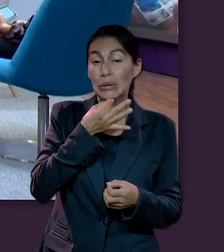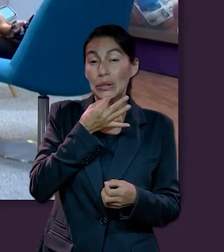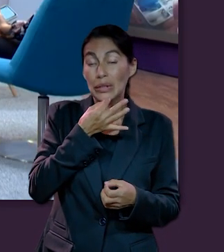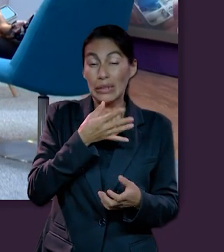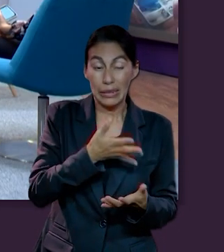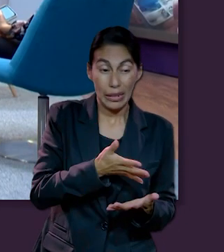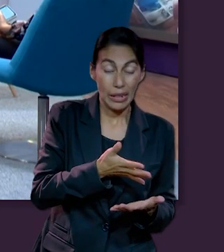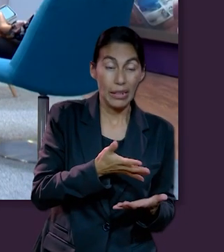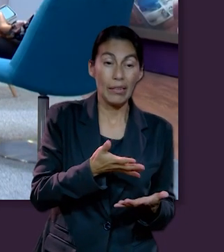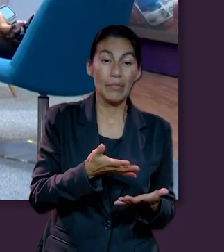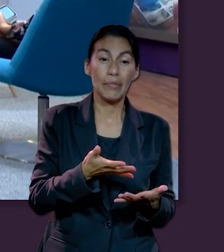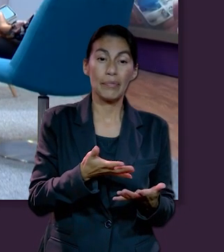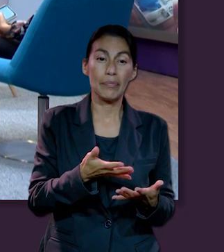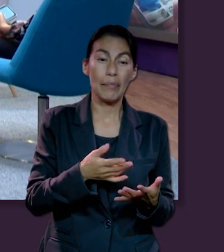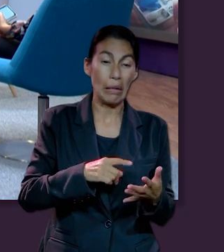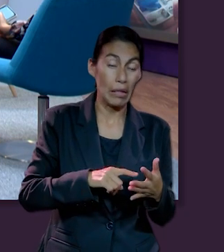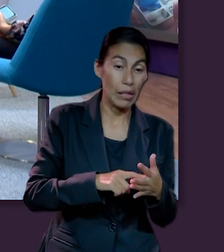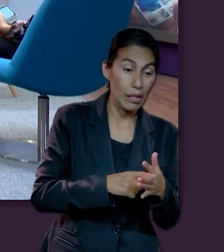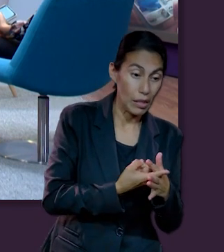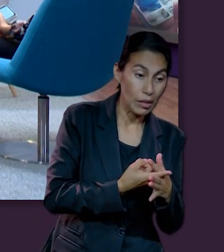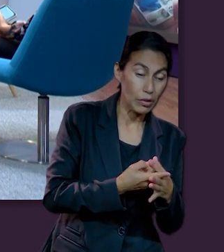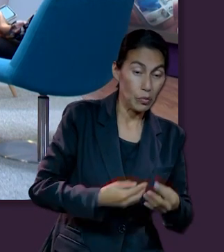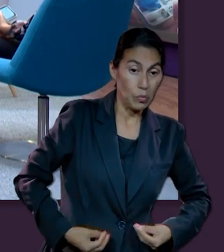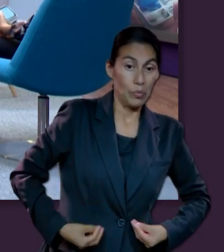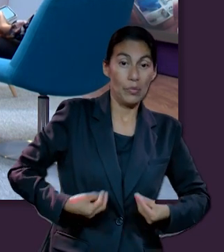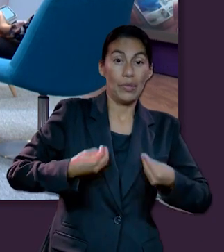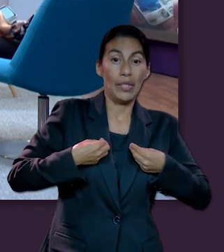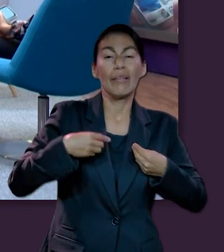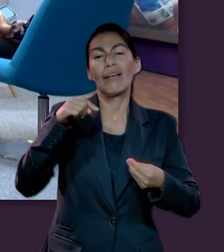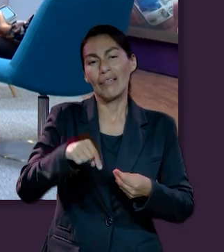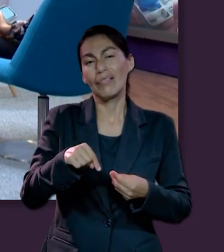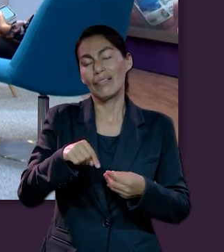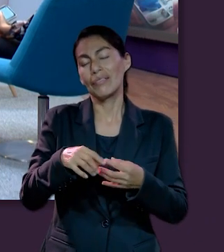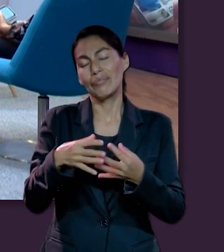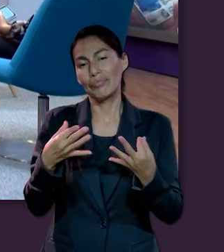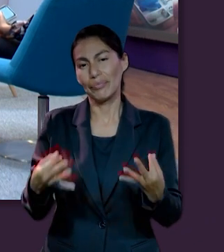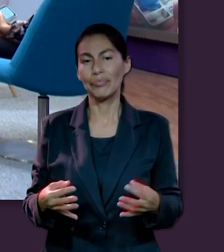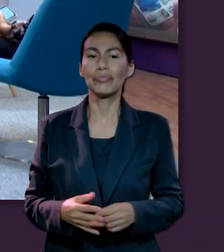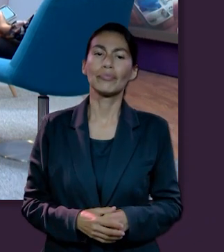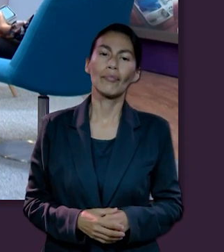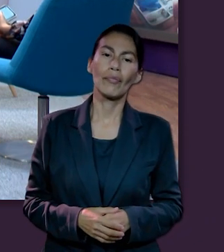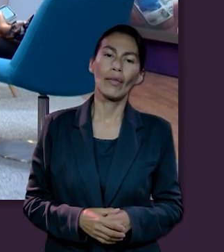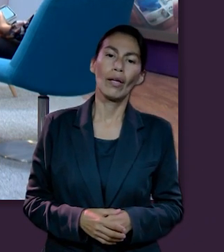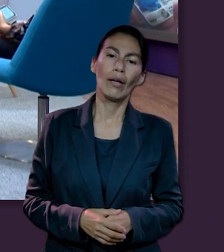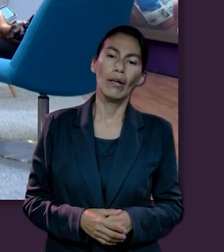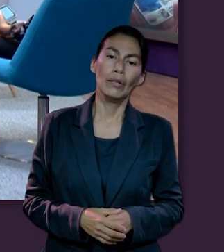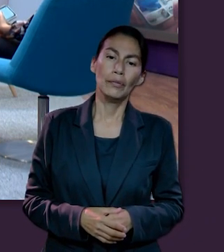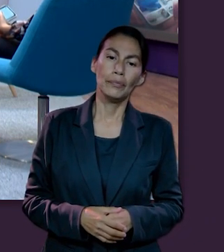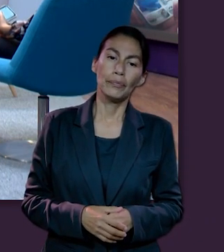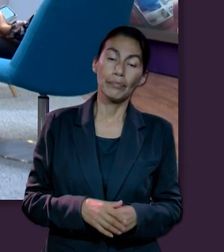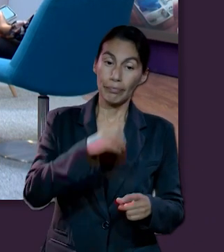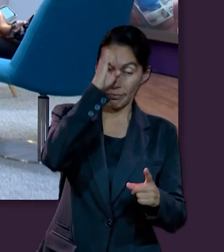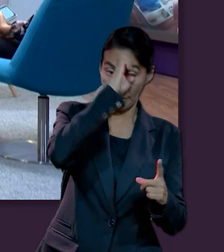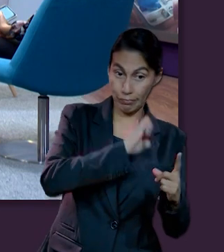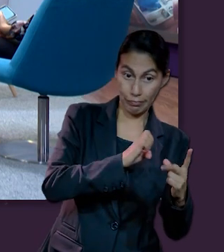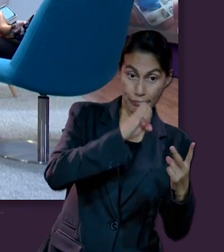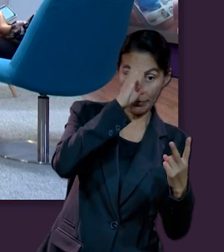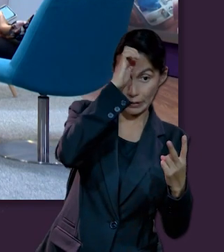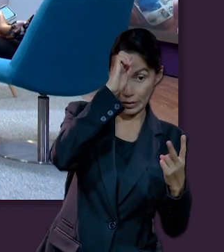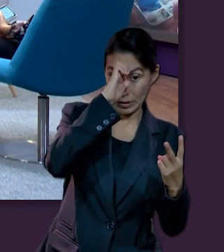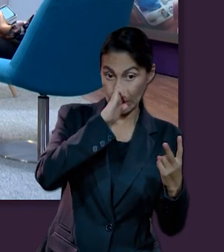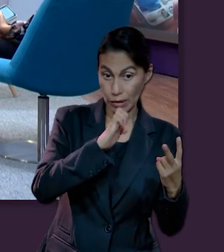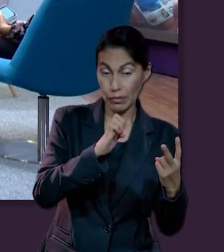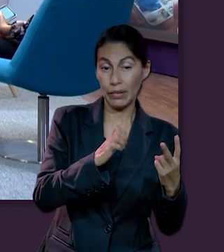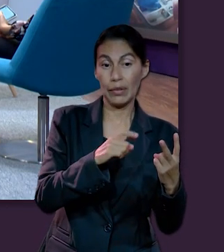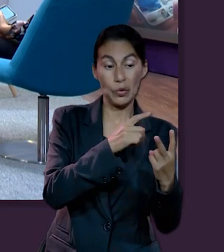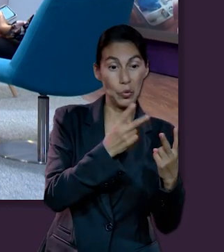momento como un inicio preciso de su vida aquí en la tierra. Y desafortunadamente ellos